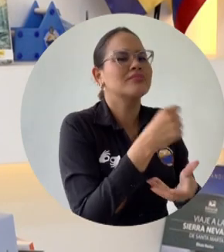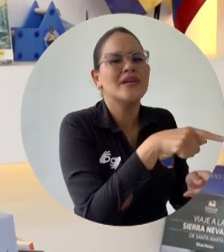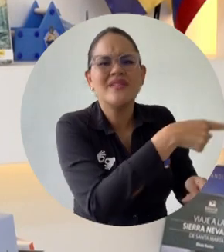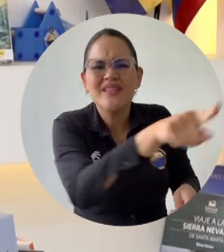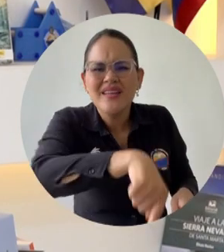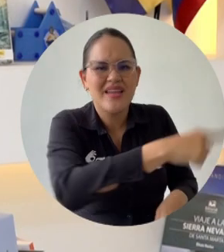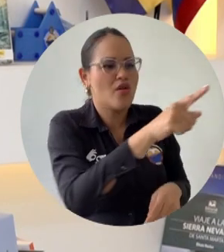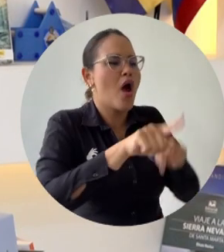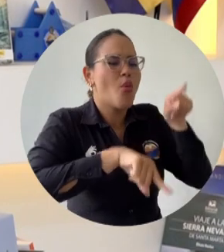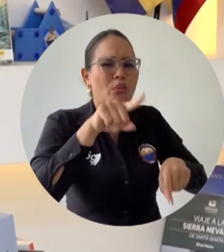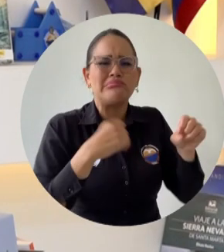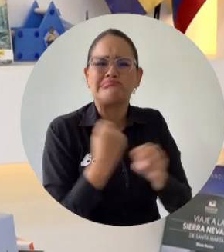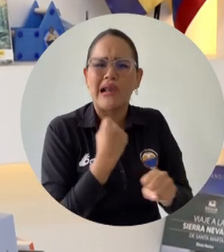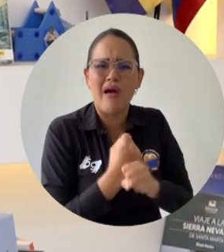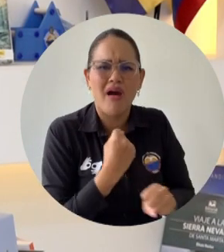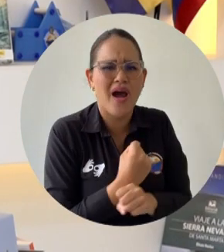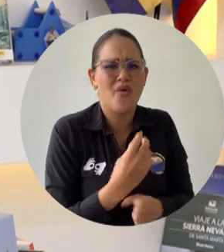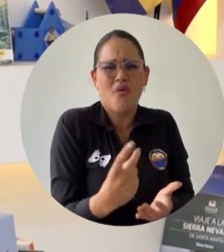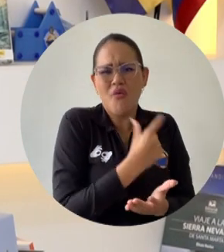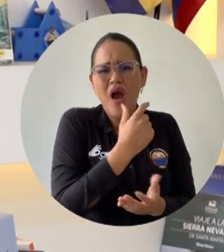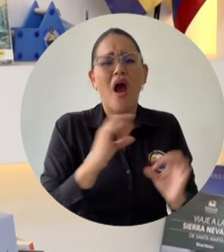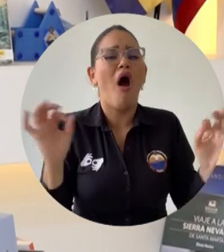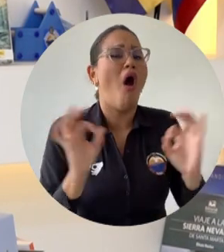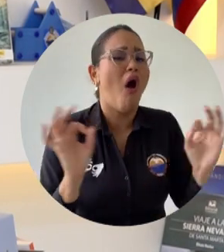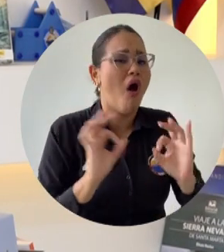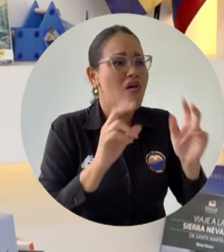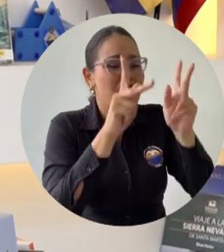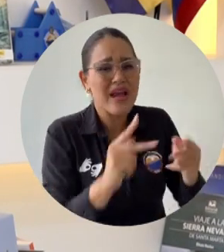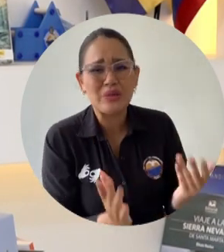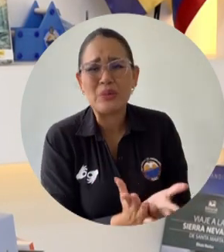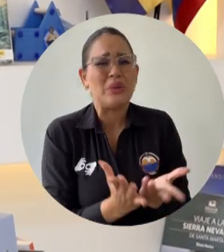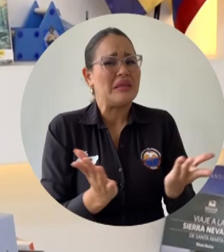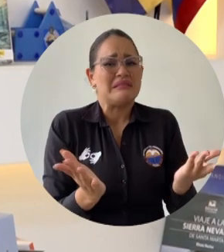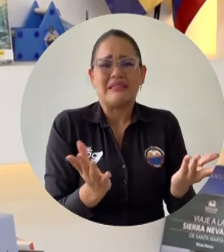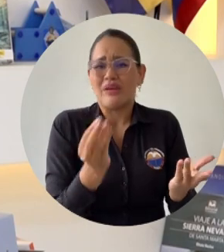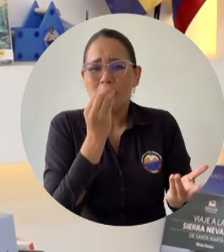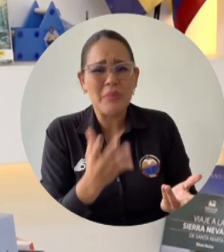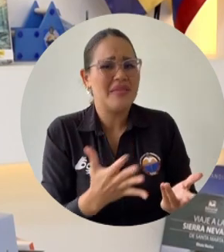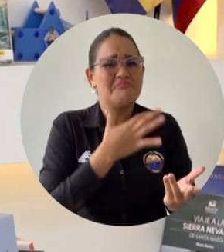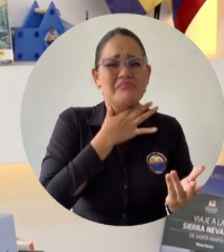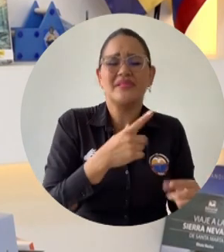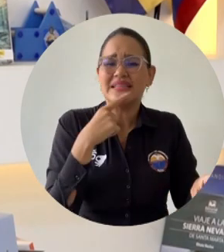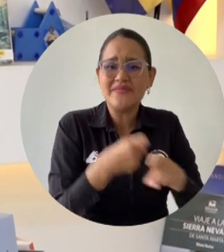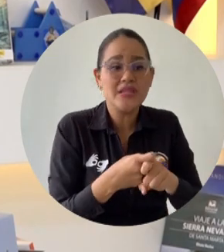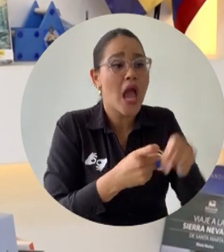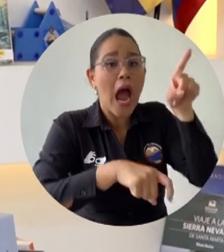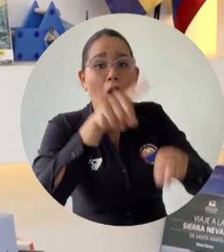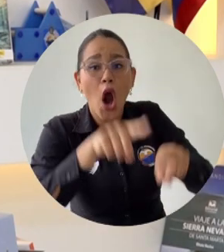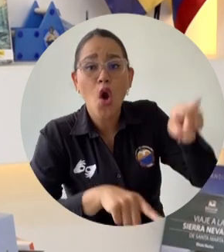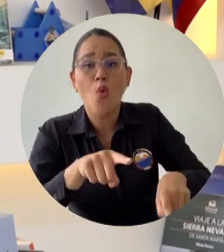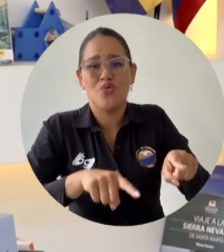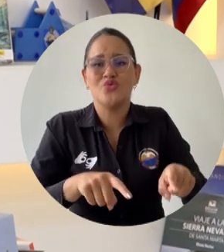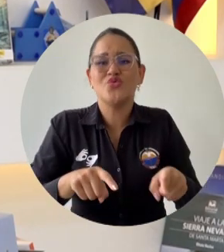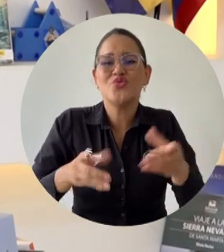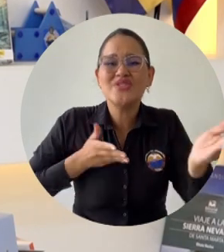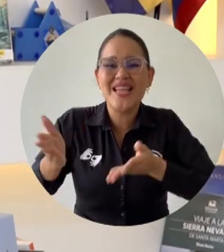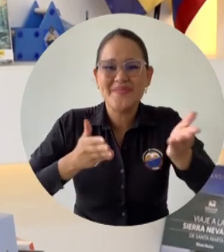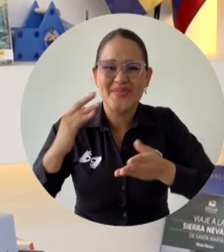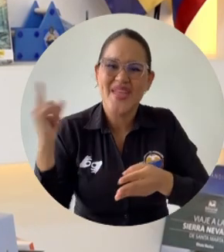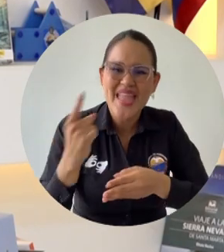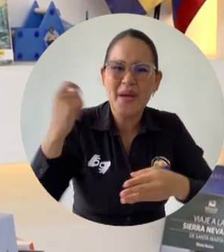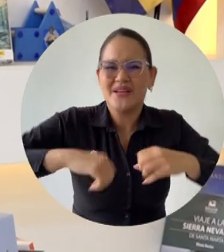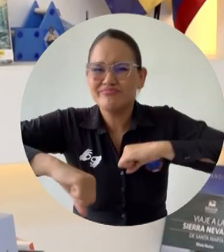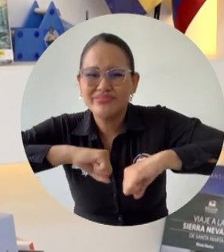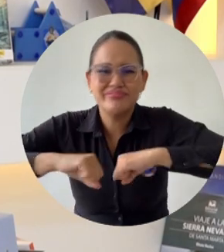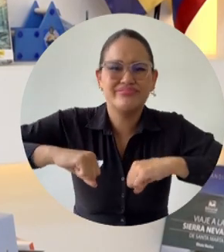trabajo, para muchos de nuestros estudiantes que no tenían. Cómo atender las necesidades básicas para el personal de servicios que se quedó sin contrato. Y eso